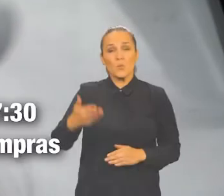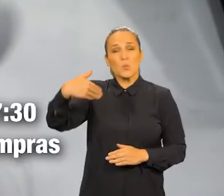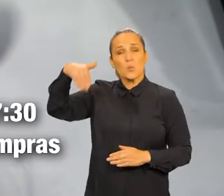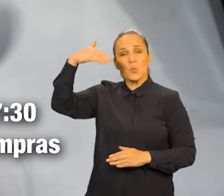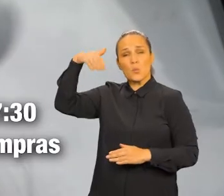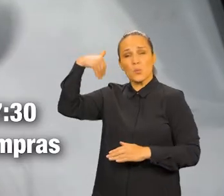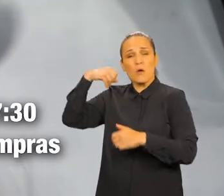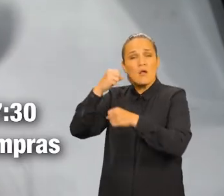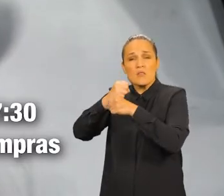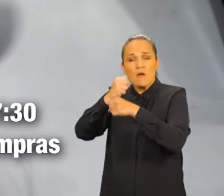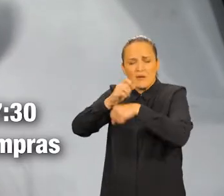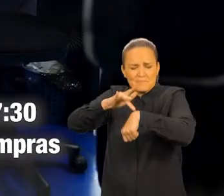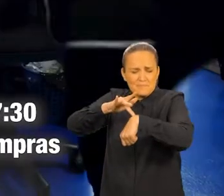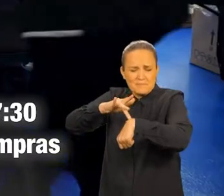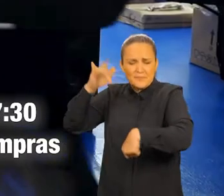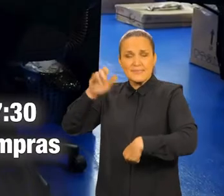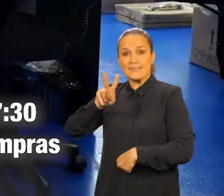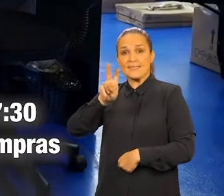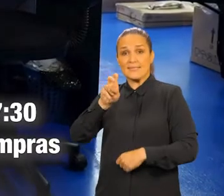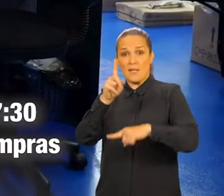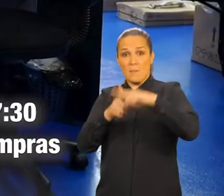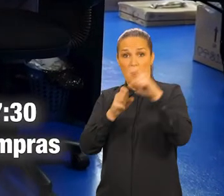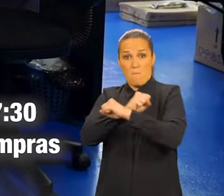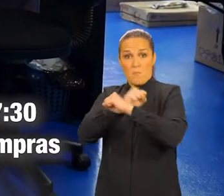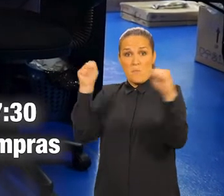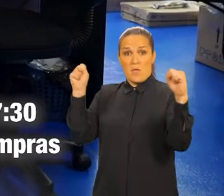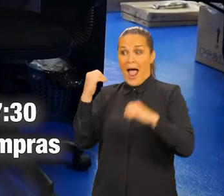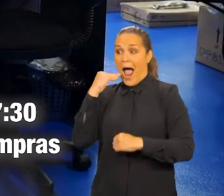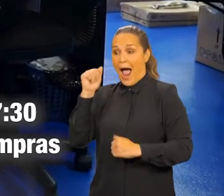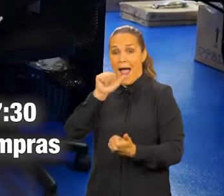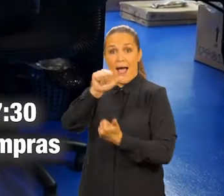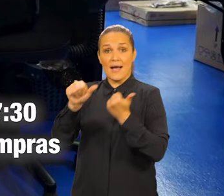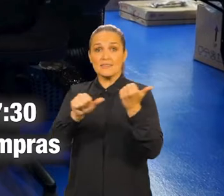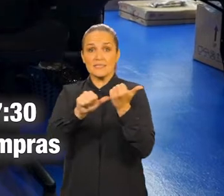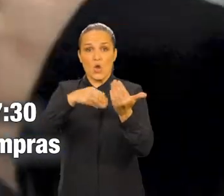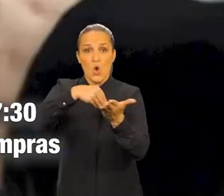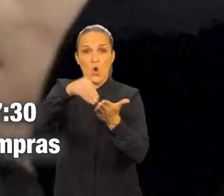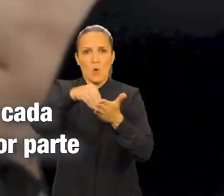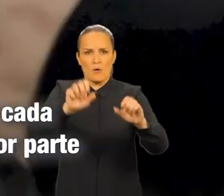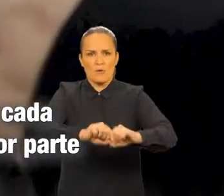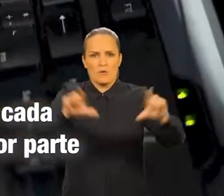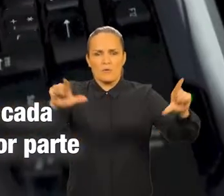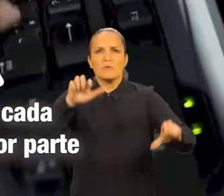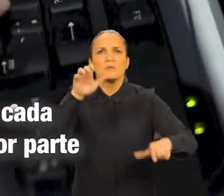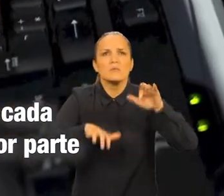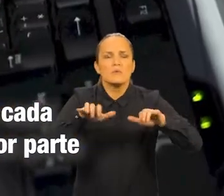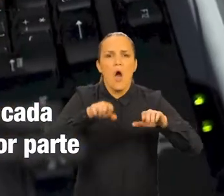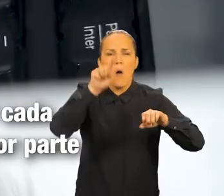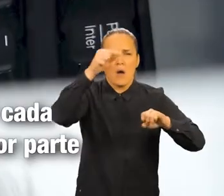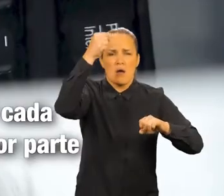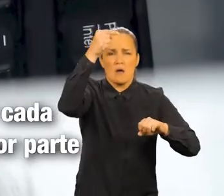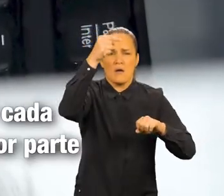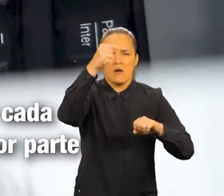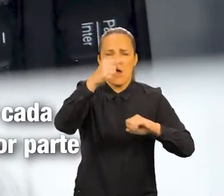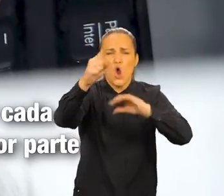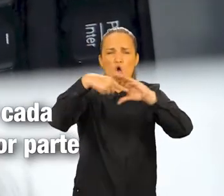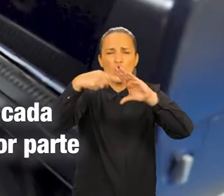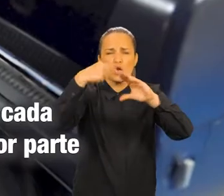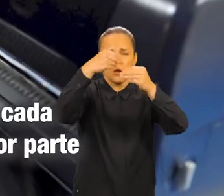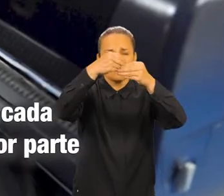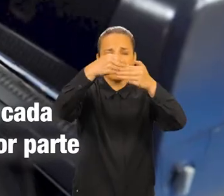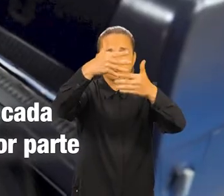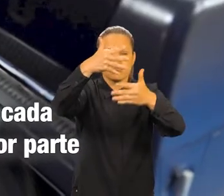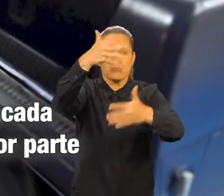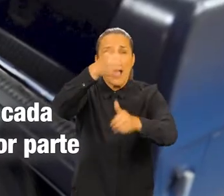La jornada laboral antes comenzaba a las 7 y 30 de la mañana, donde nuestra asistente de compras se sentaba frente a su computador a revisar